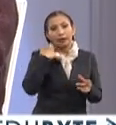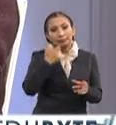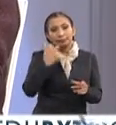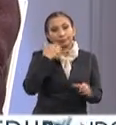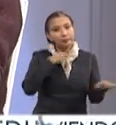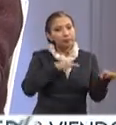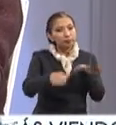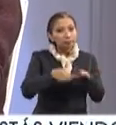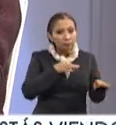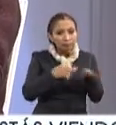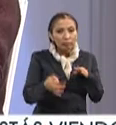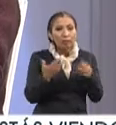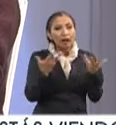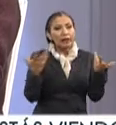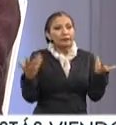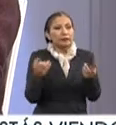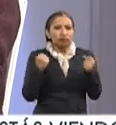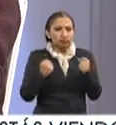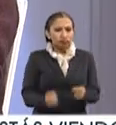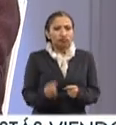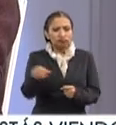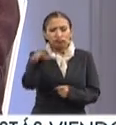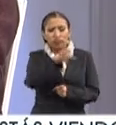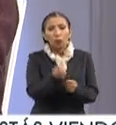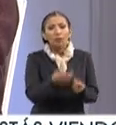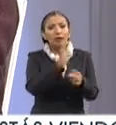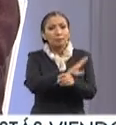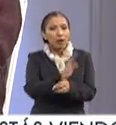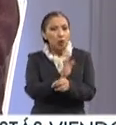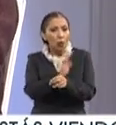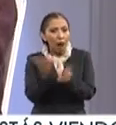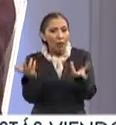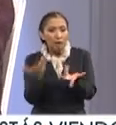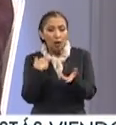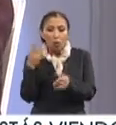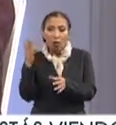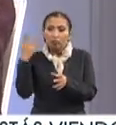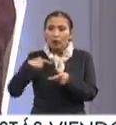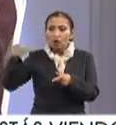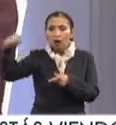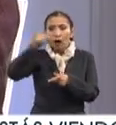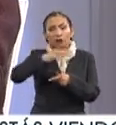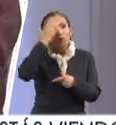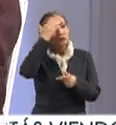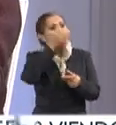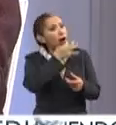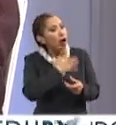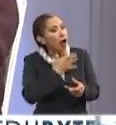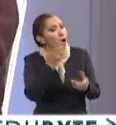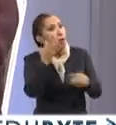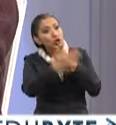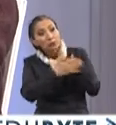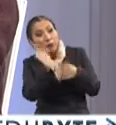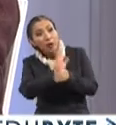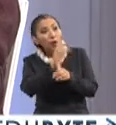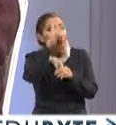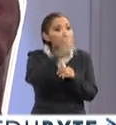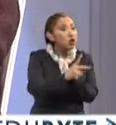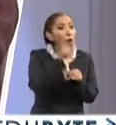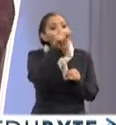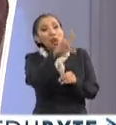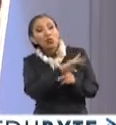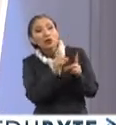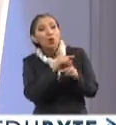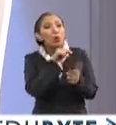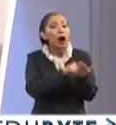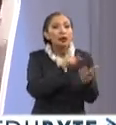esfuerzos, ¿no? A asegurar que la cantidad de películas que hacemos pues lleguen a su público, ¿no? Porque son películas que efectivamente tienen mucho